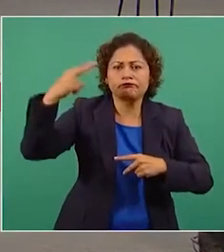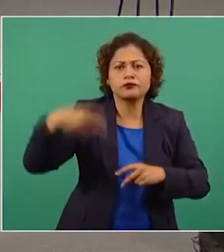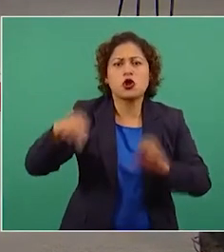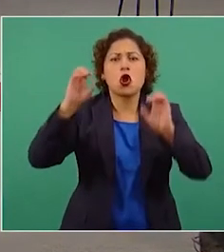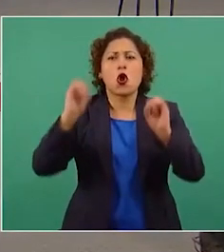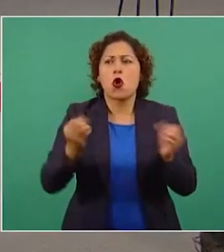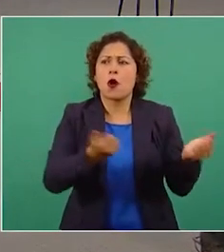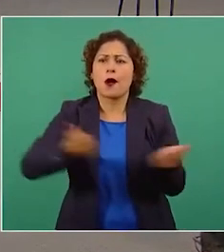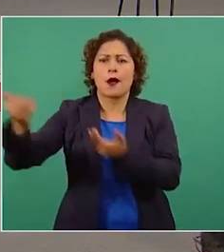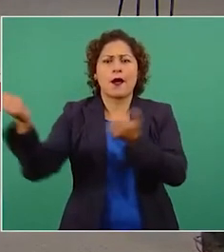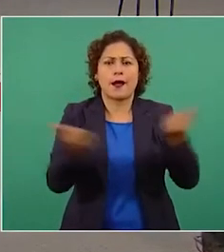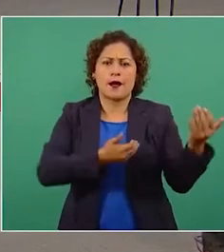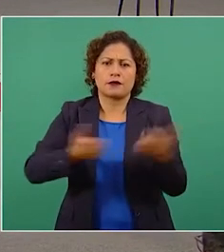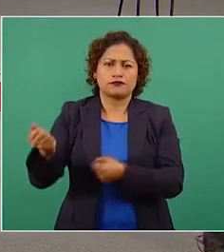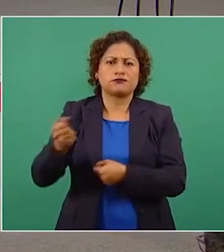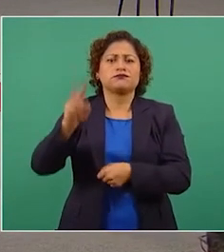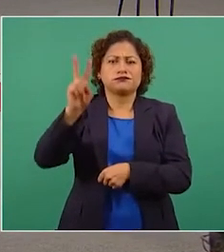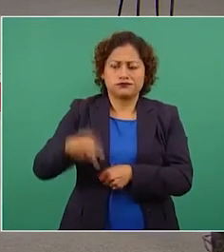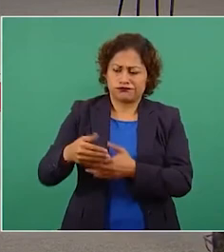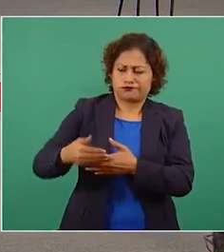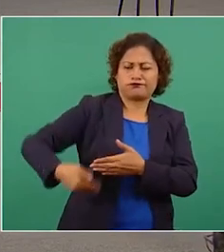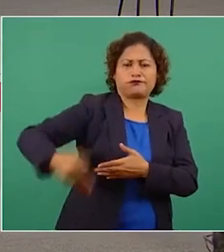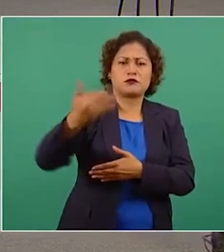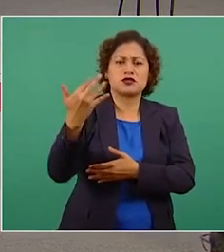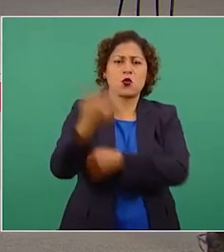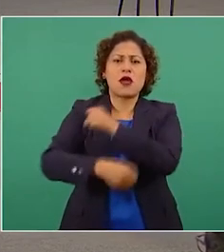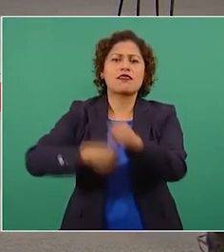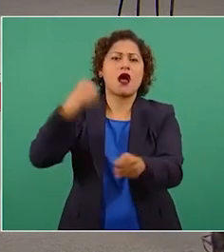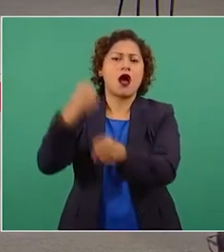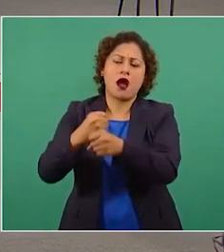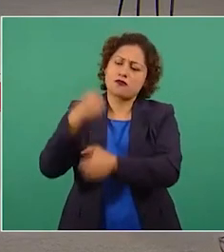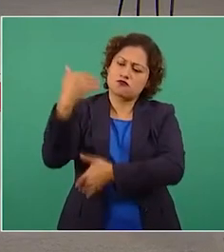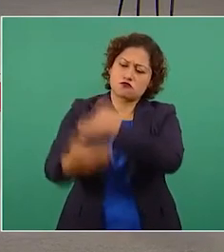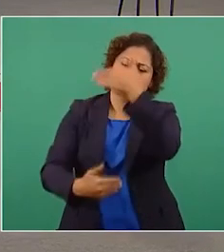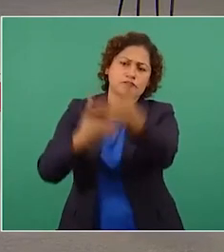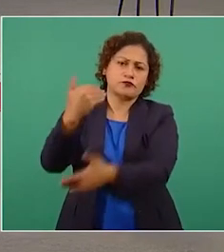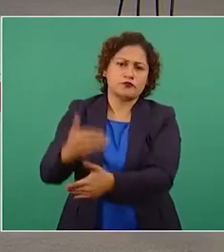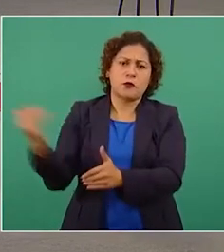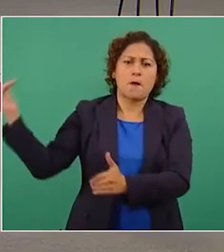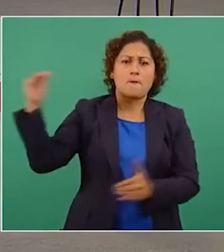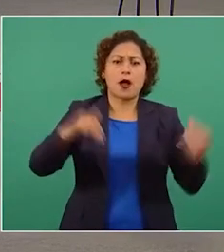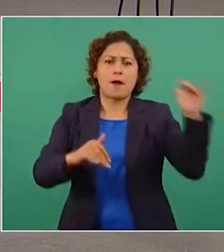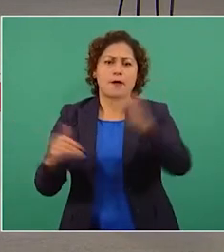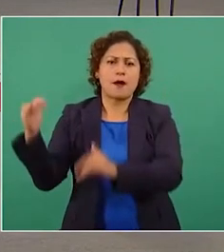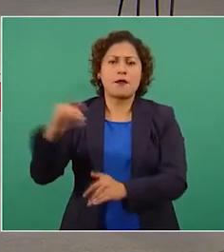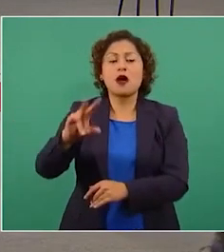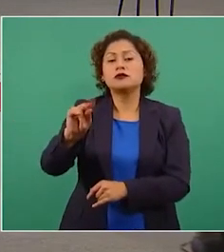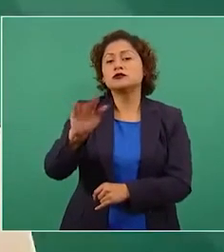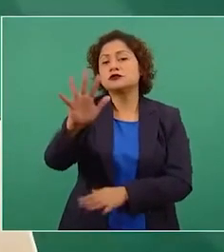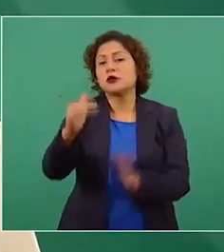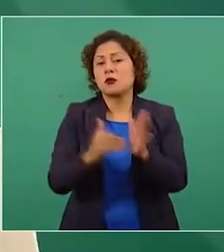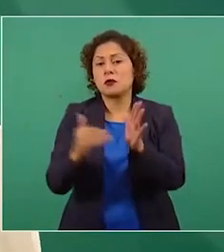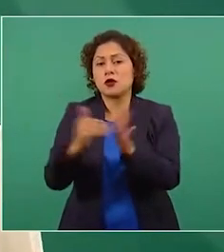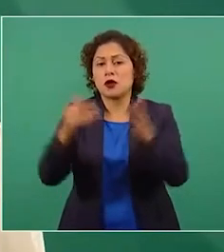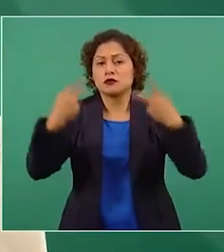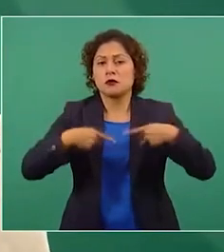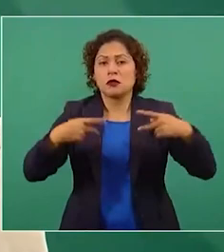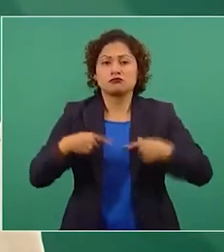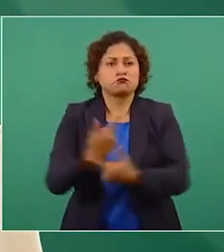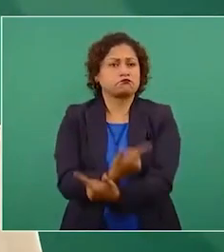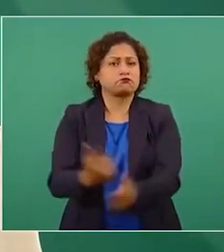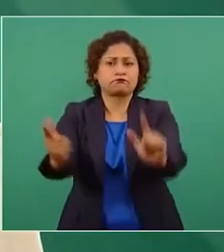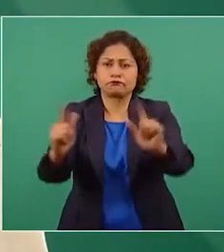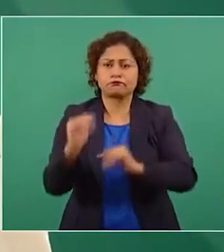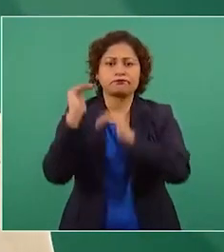de más de 50 años y podrá atender a 85 millones de pasajeros. La